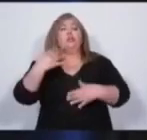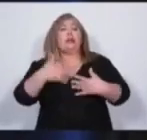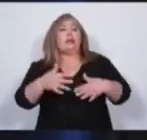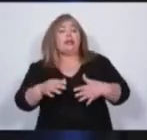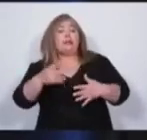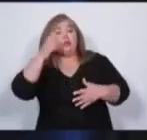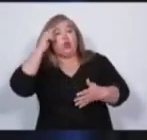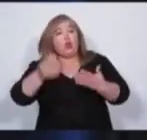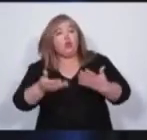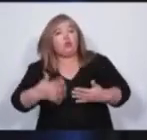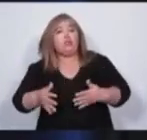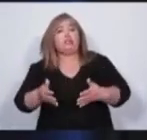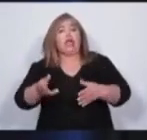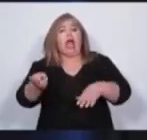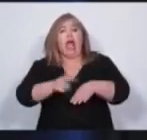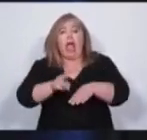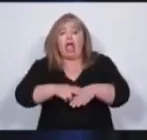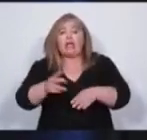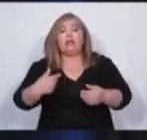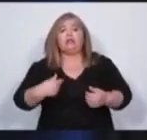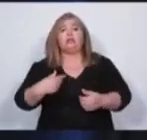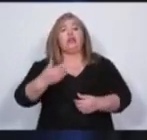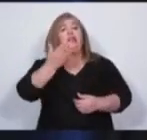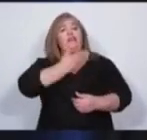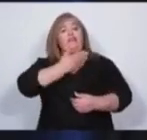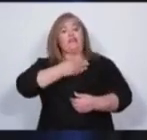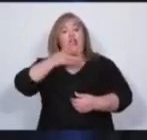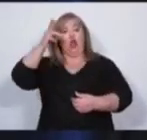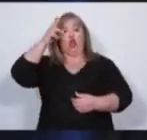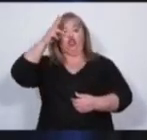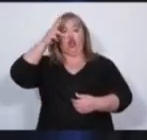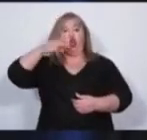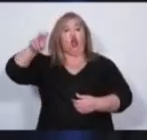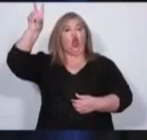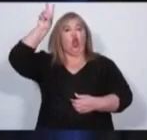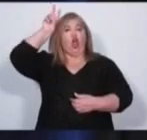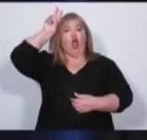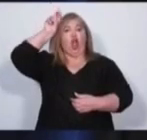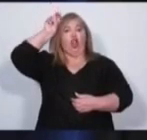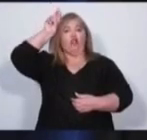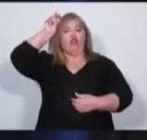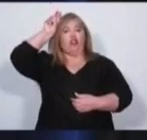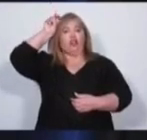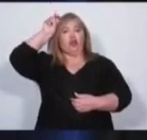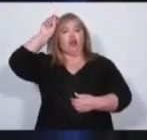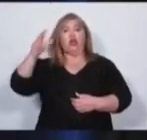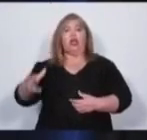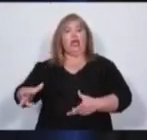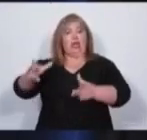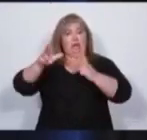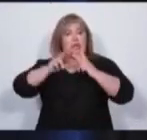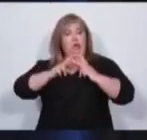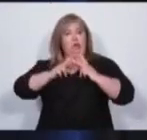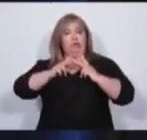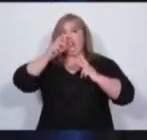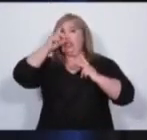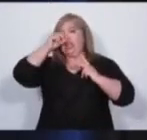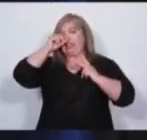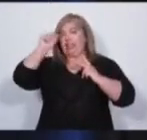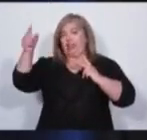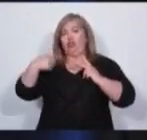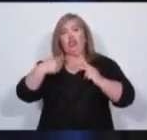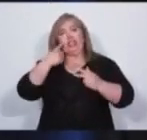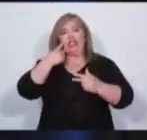Pero les quiero decir algo. El 8 de febrero, Alfredo Cornejo me dijo que era el mejor intendente de la era de la democracia. Yo no